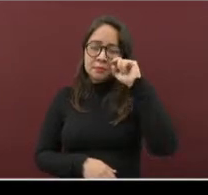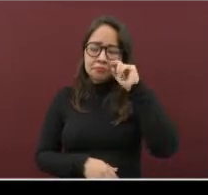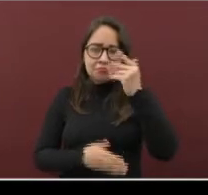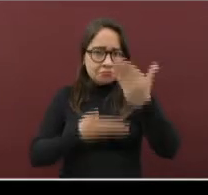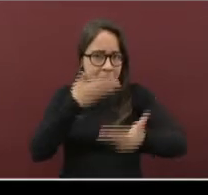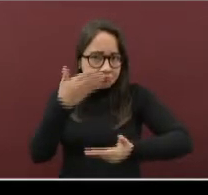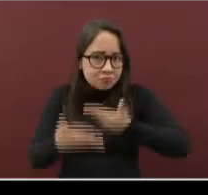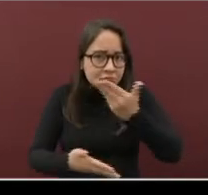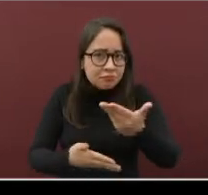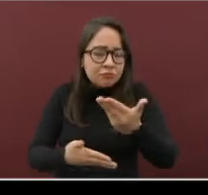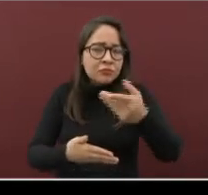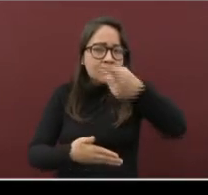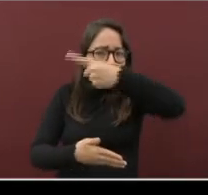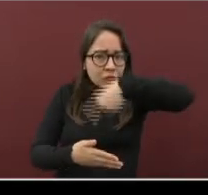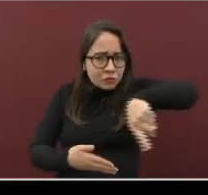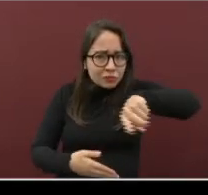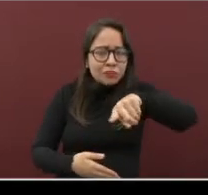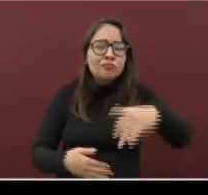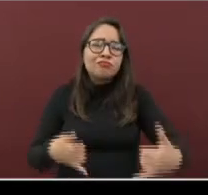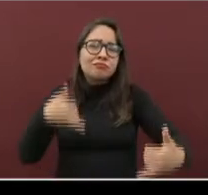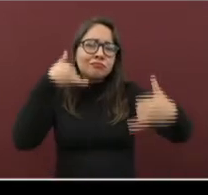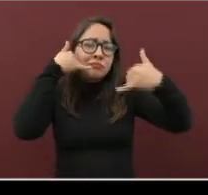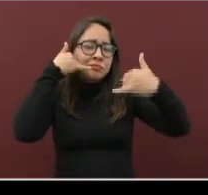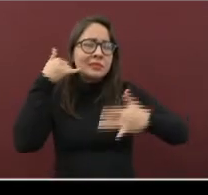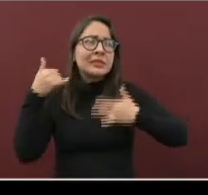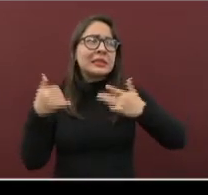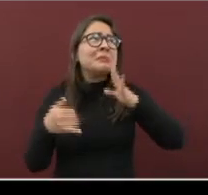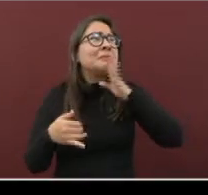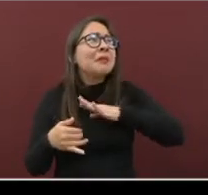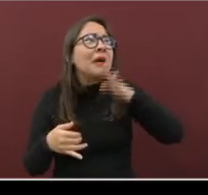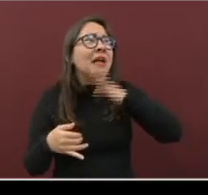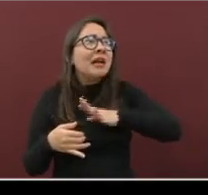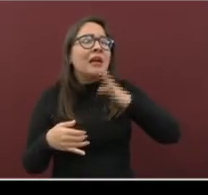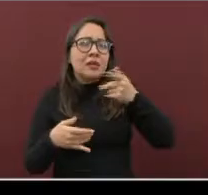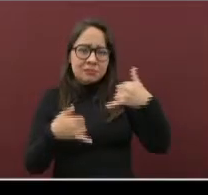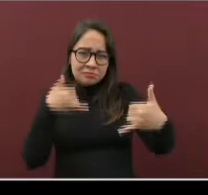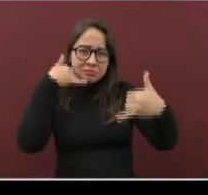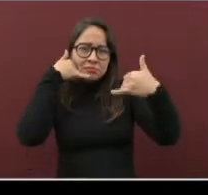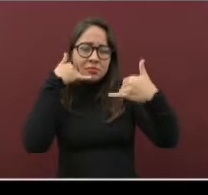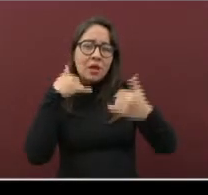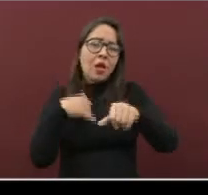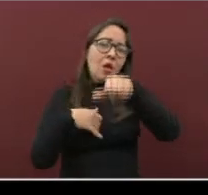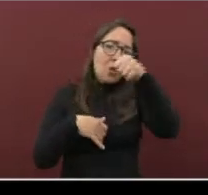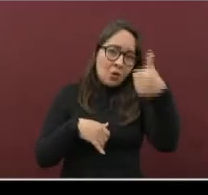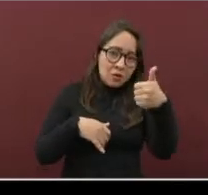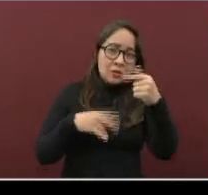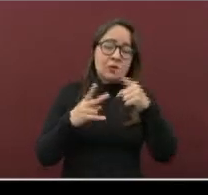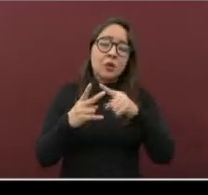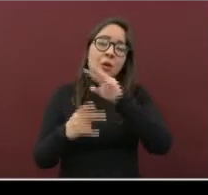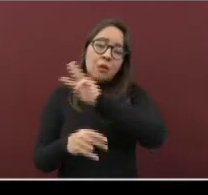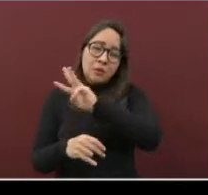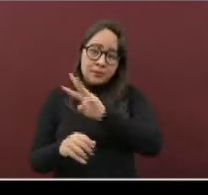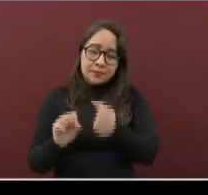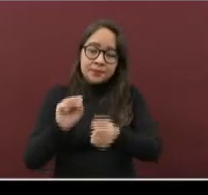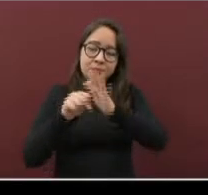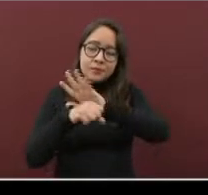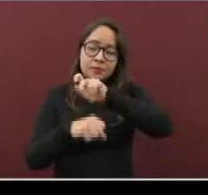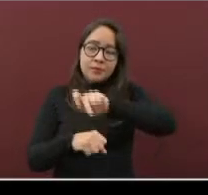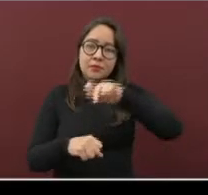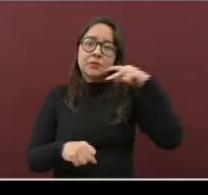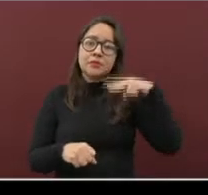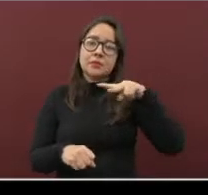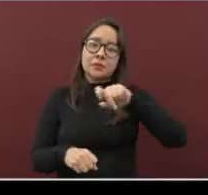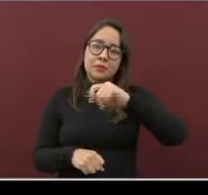disposición para que llamen en caso de presentar síntomas de COVID-19. Y en la página coronavirus.veracruz.gov